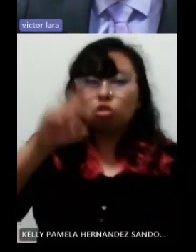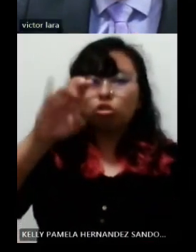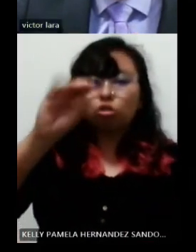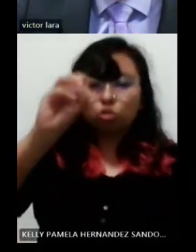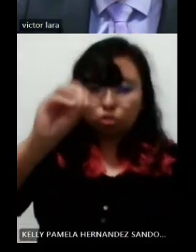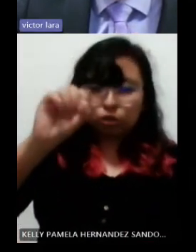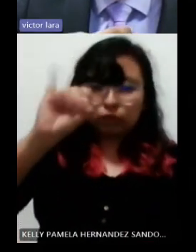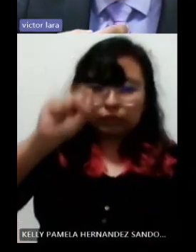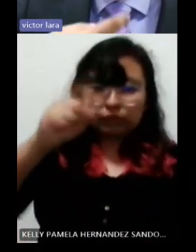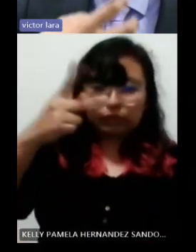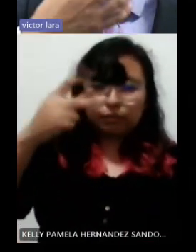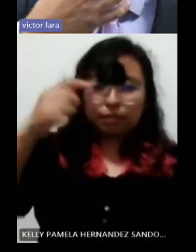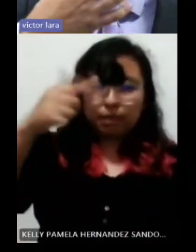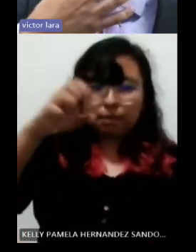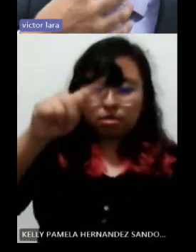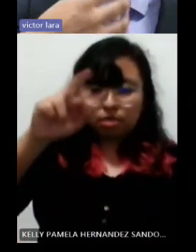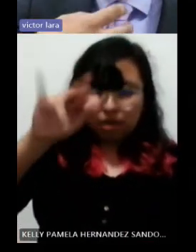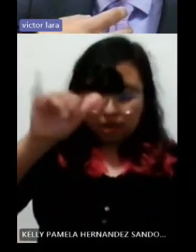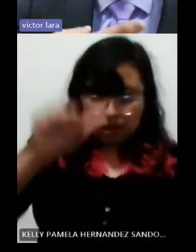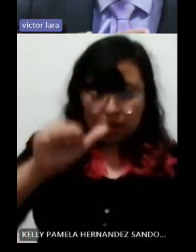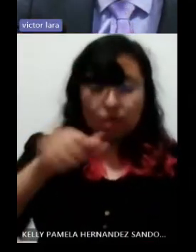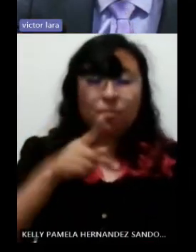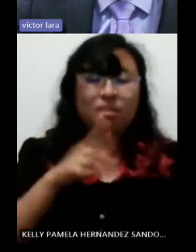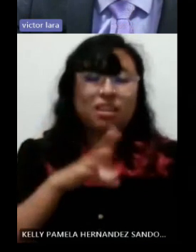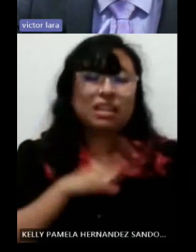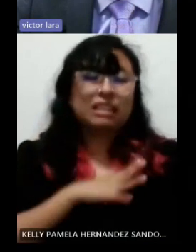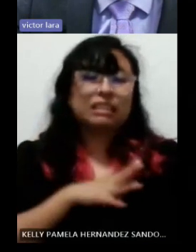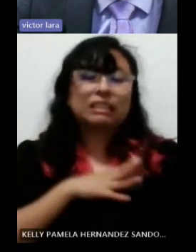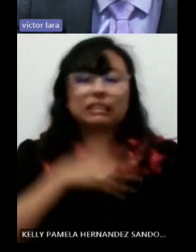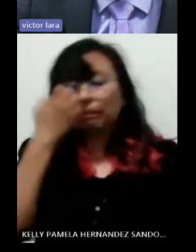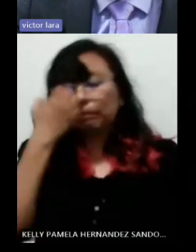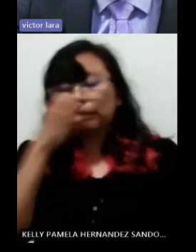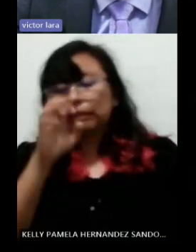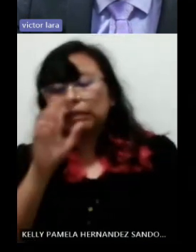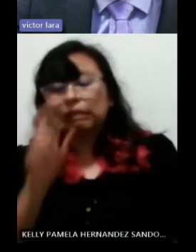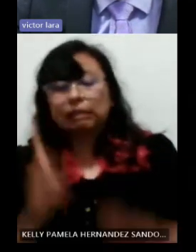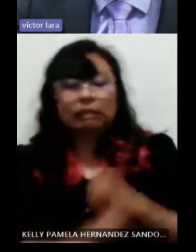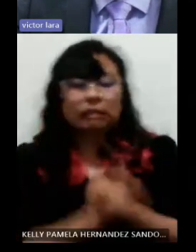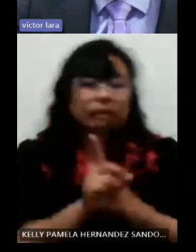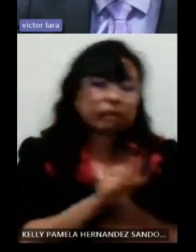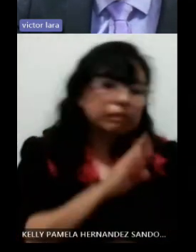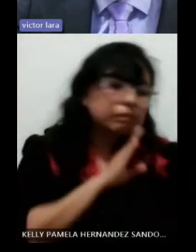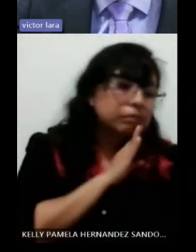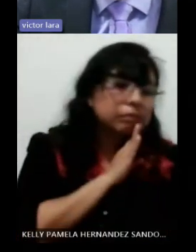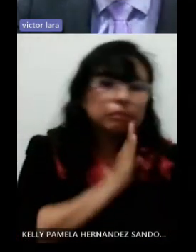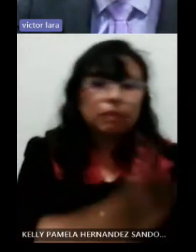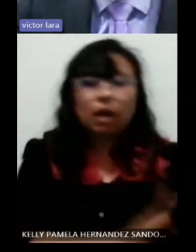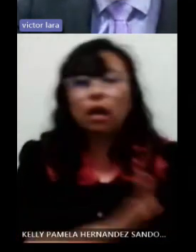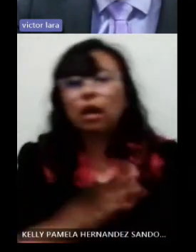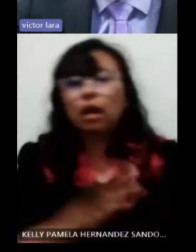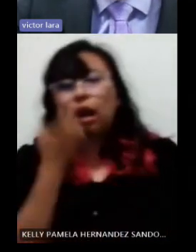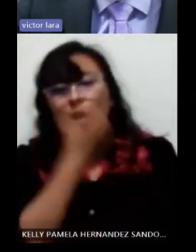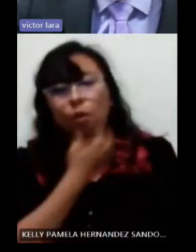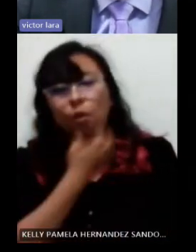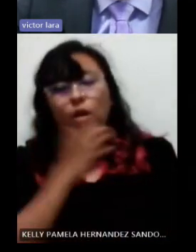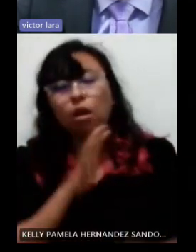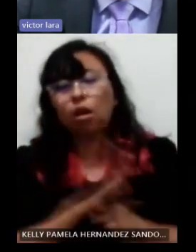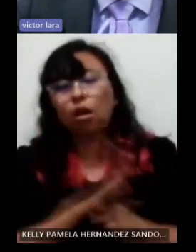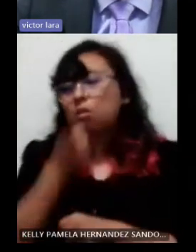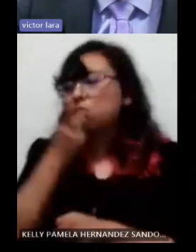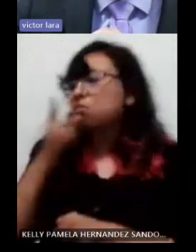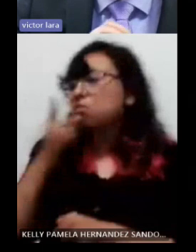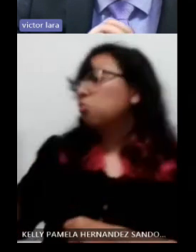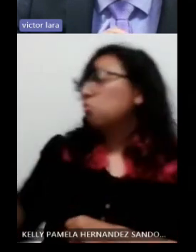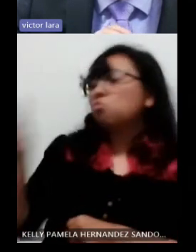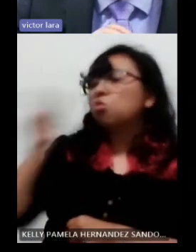Desafortunadamente, tuvo una mala experiencia escolar porque ella pensó, bueno, ellos decían que ella no veía. No,